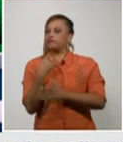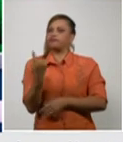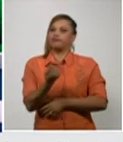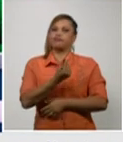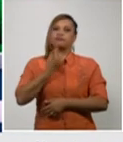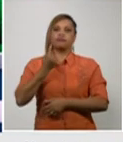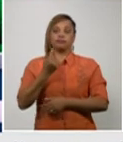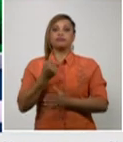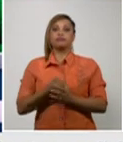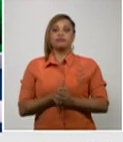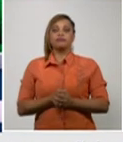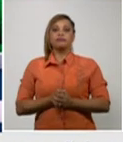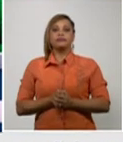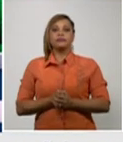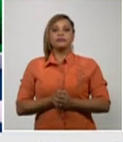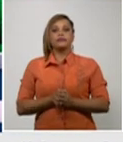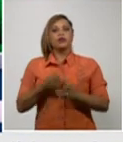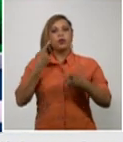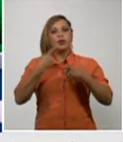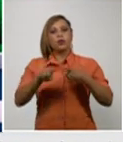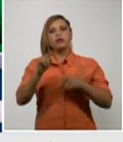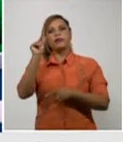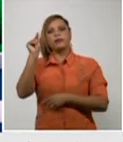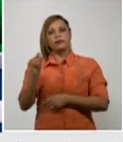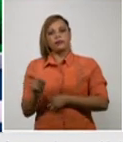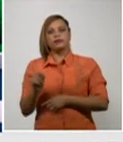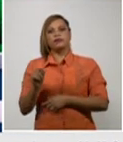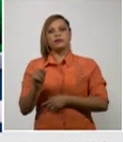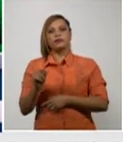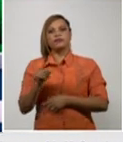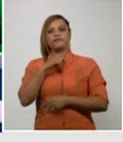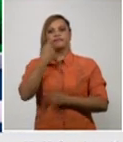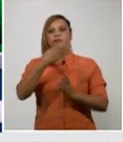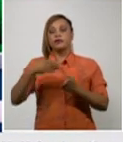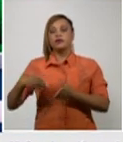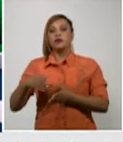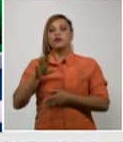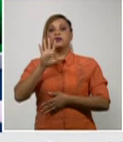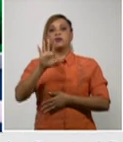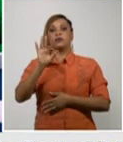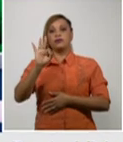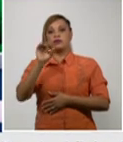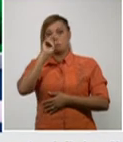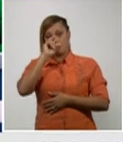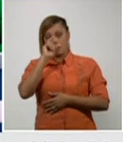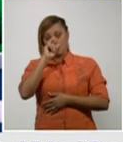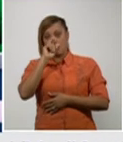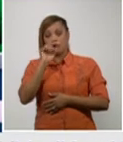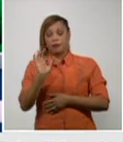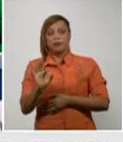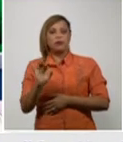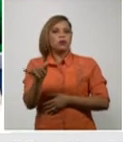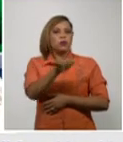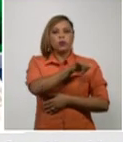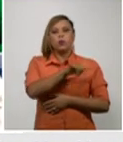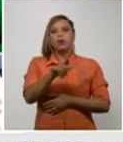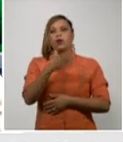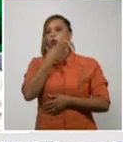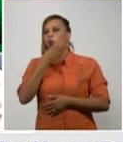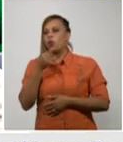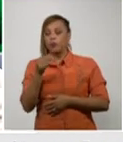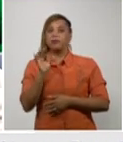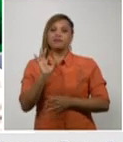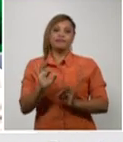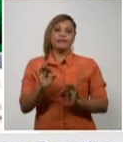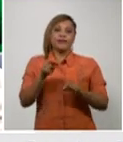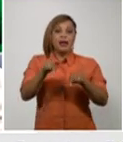El otro es un paciente de 58 años de edad, también joven, de aquí